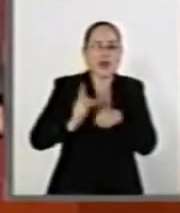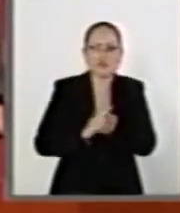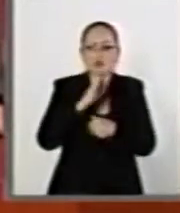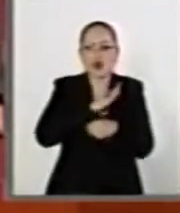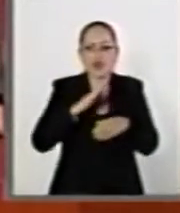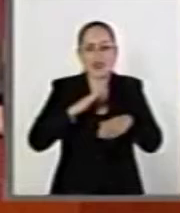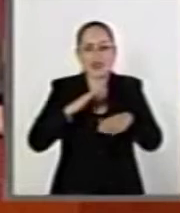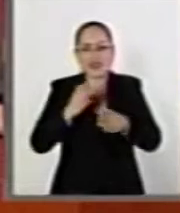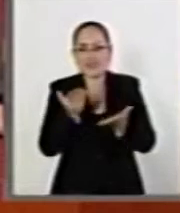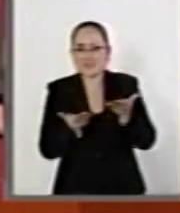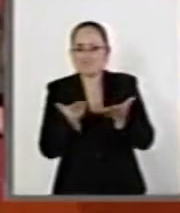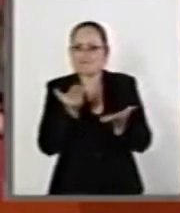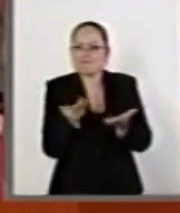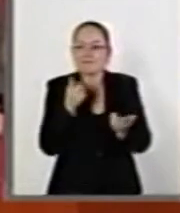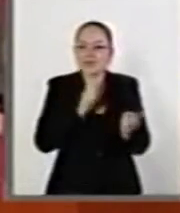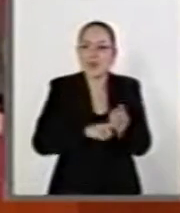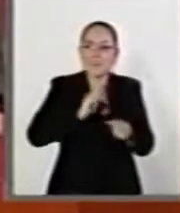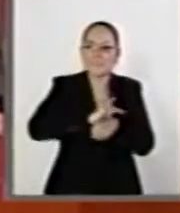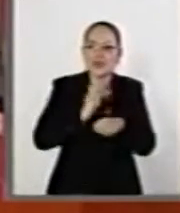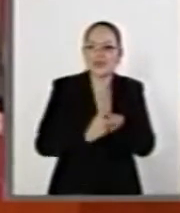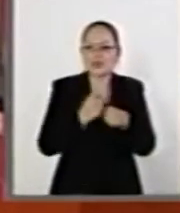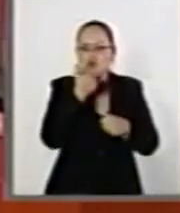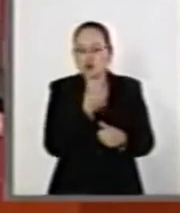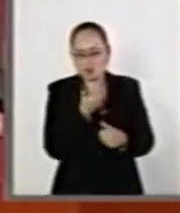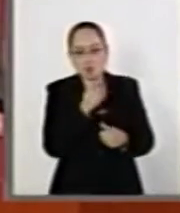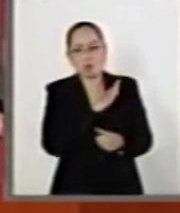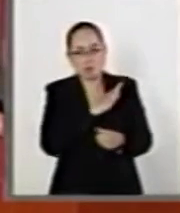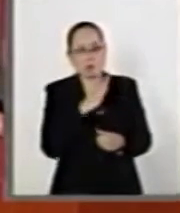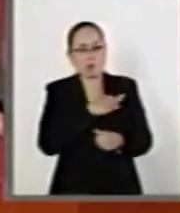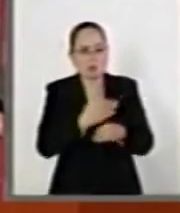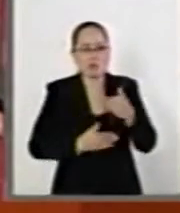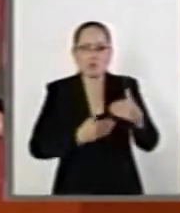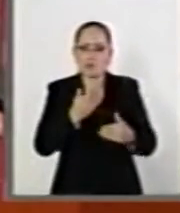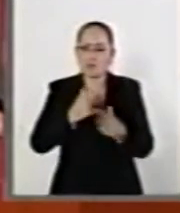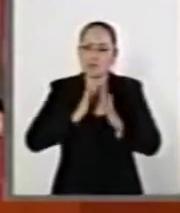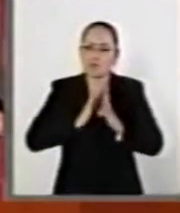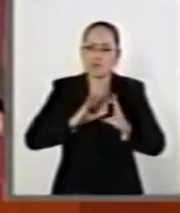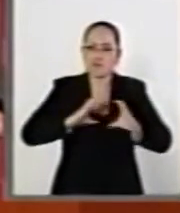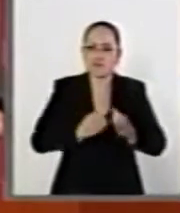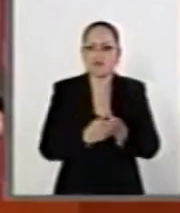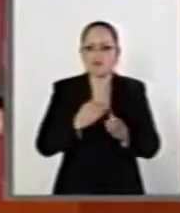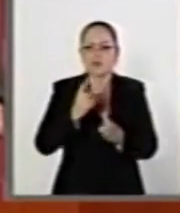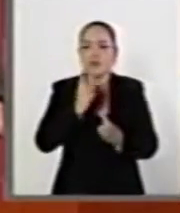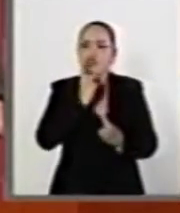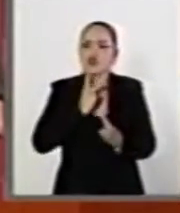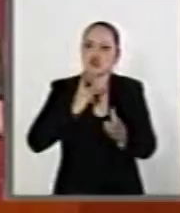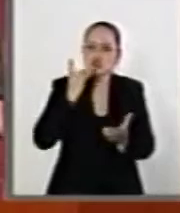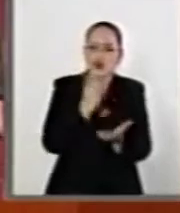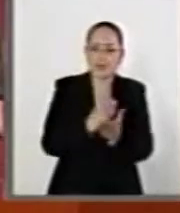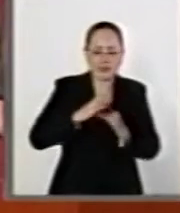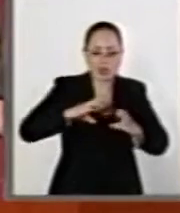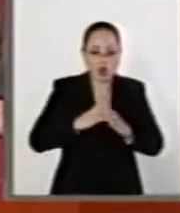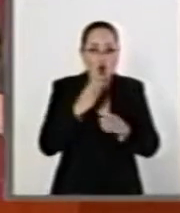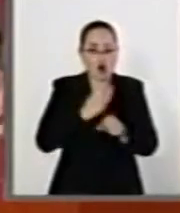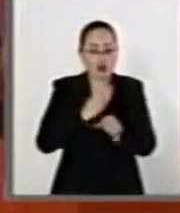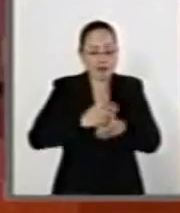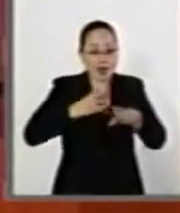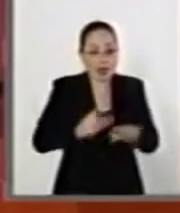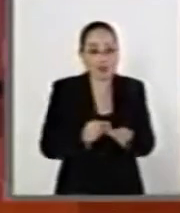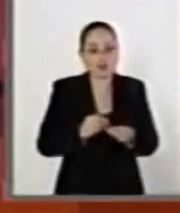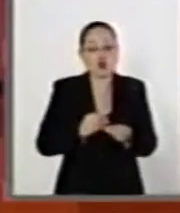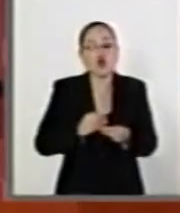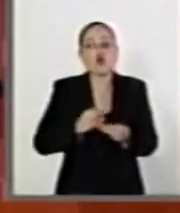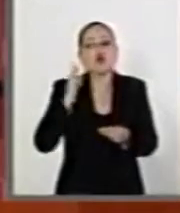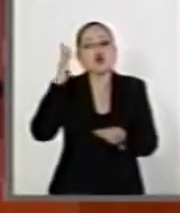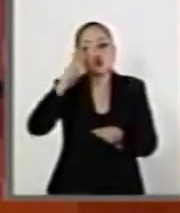que garantiza que la riqueza que tienen actualmente por el petróleo no se la consuma nada más esta generación, sino que